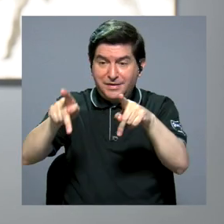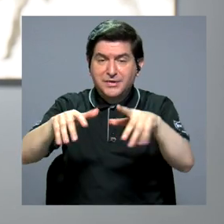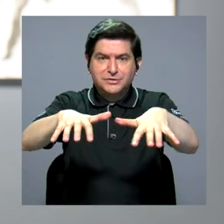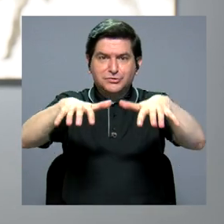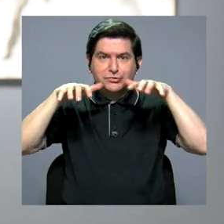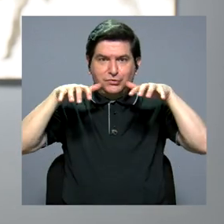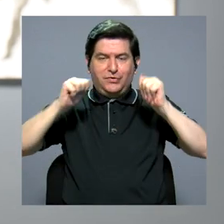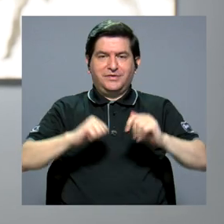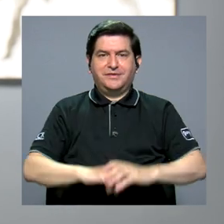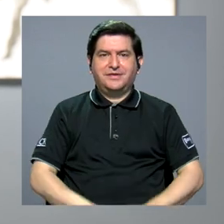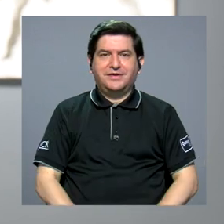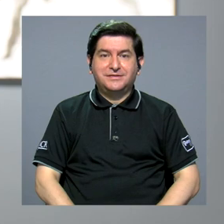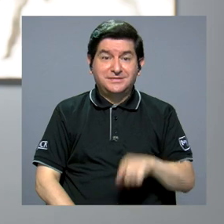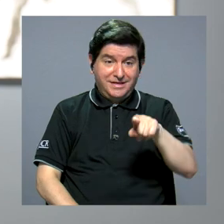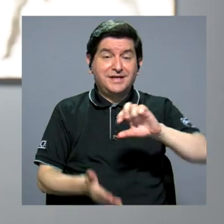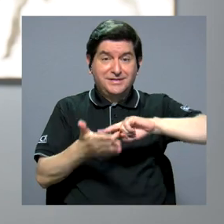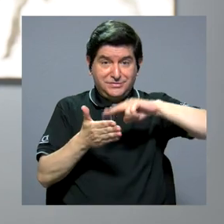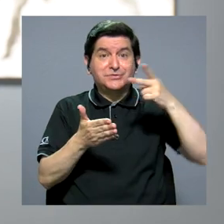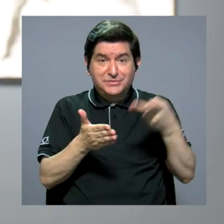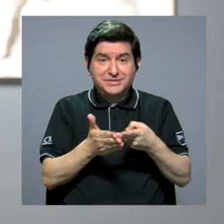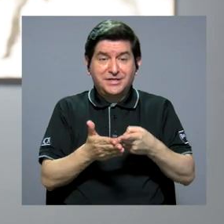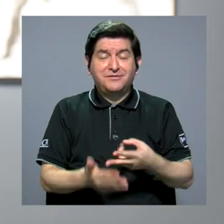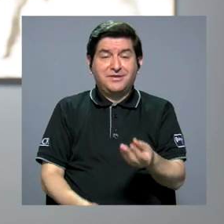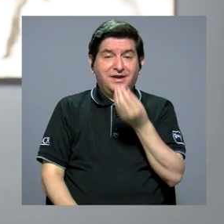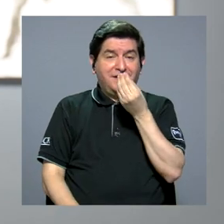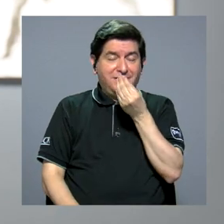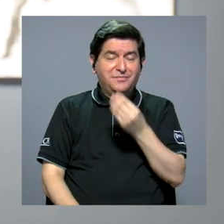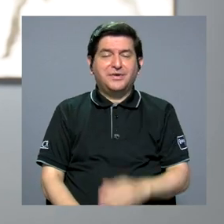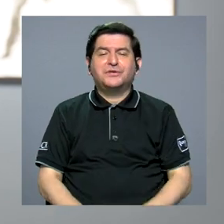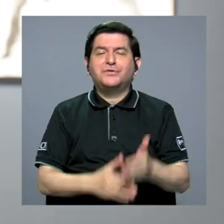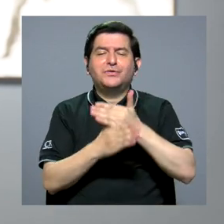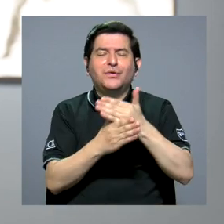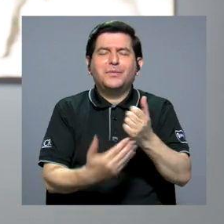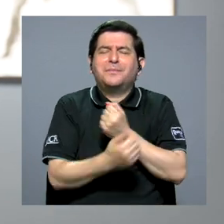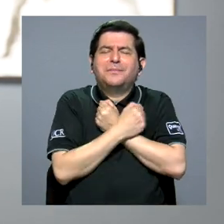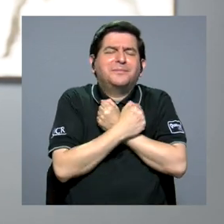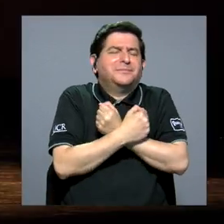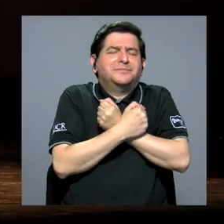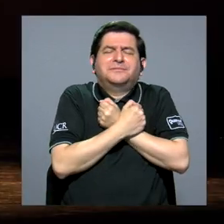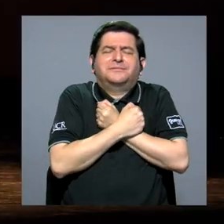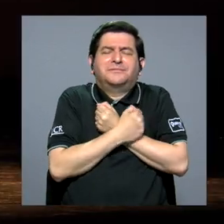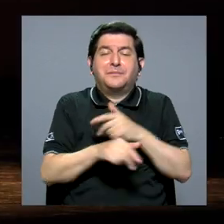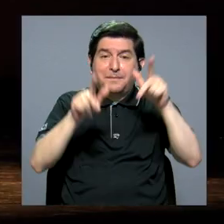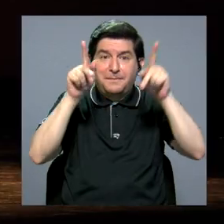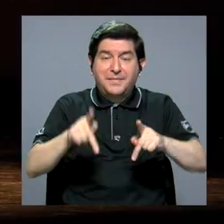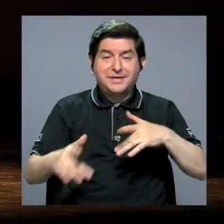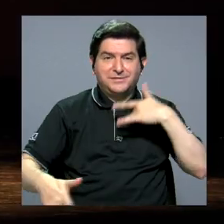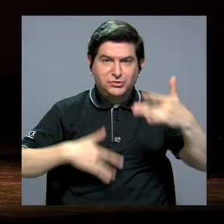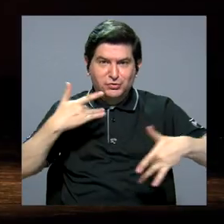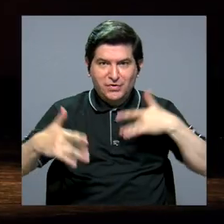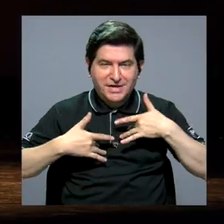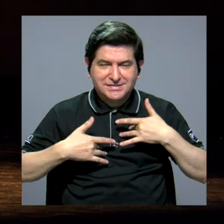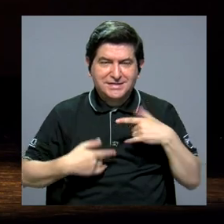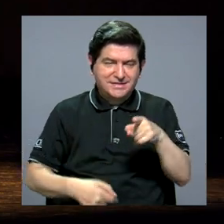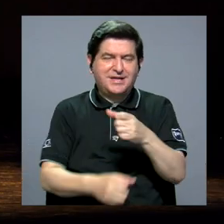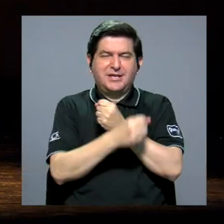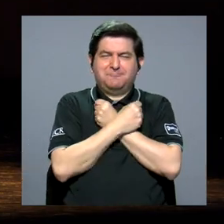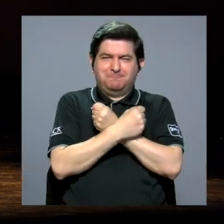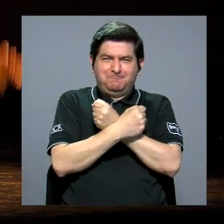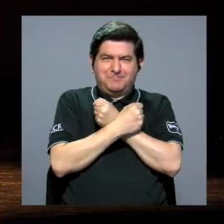eso, es nuestro alimento, poder compartir la pasión, es que ese público pueda sentir esa pasión,